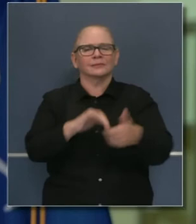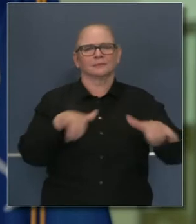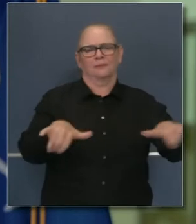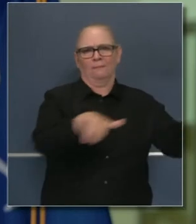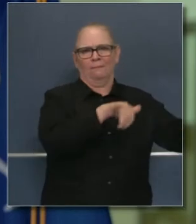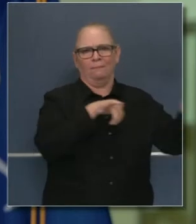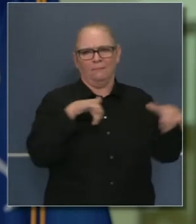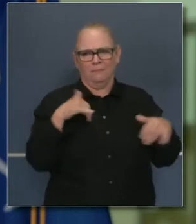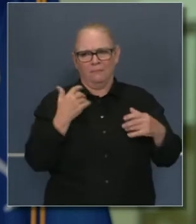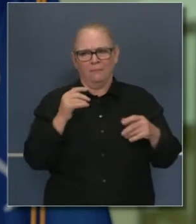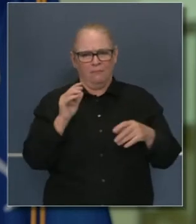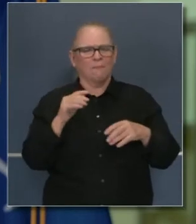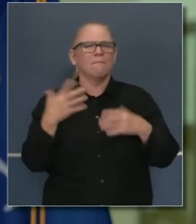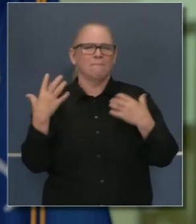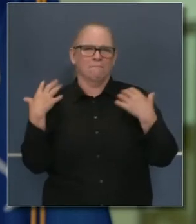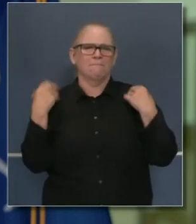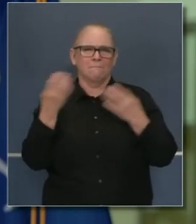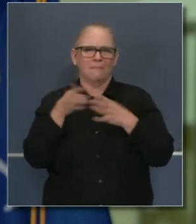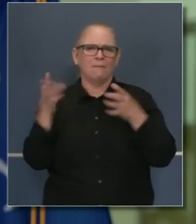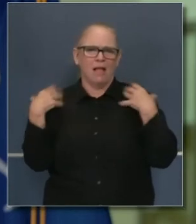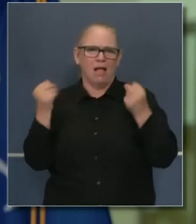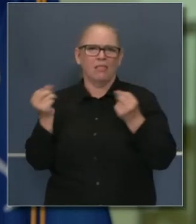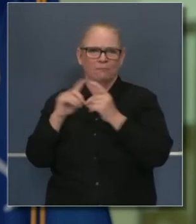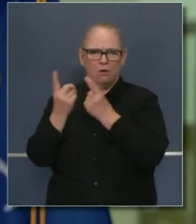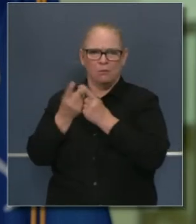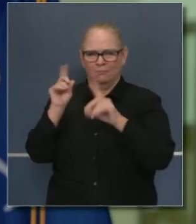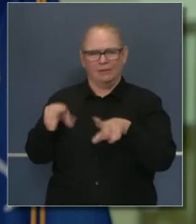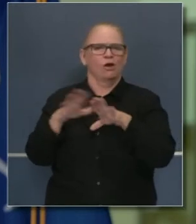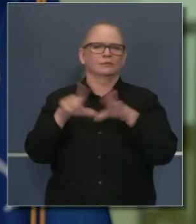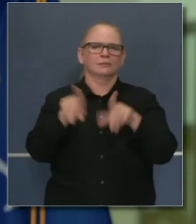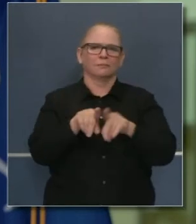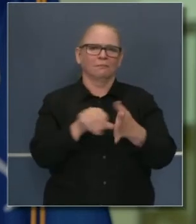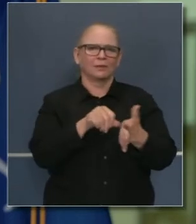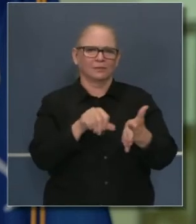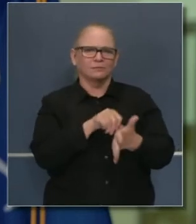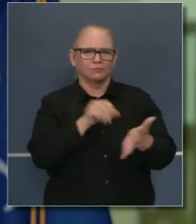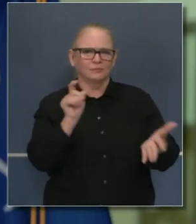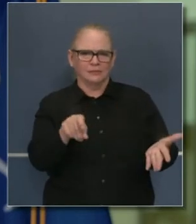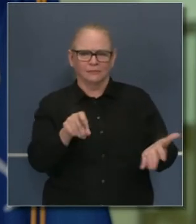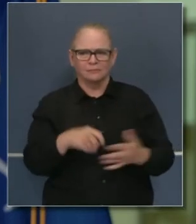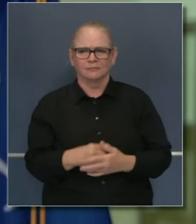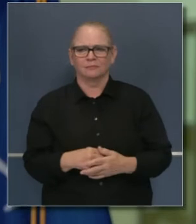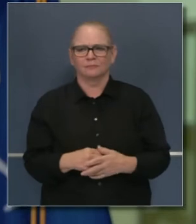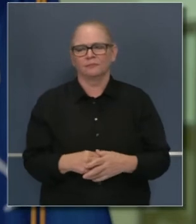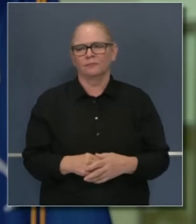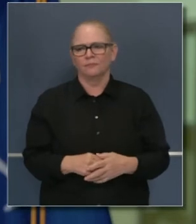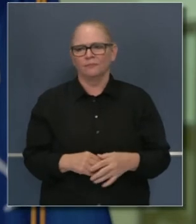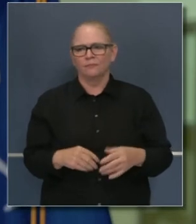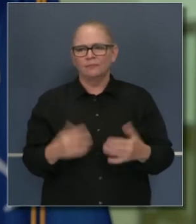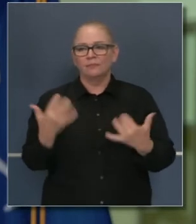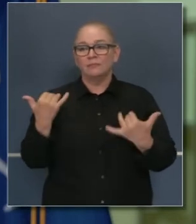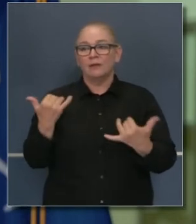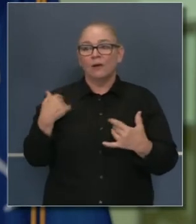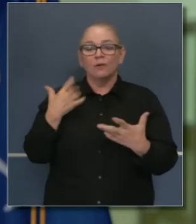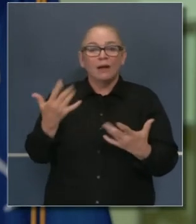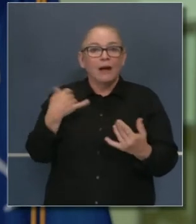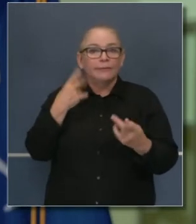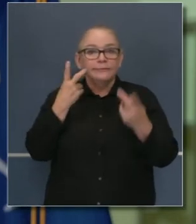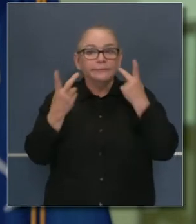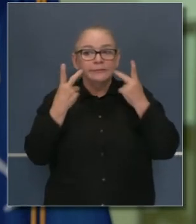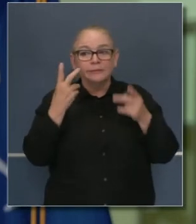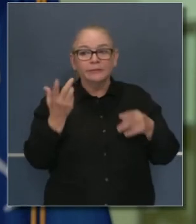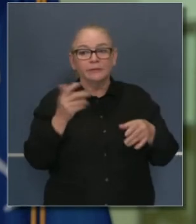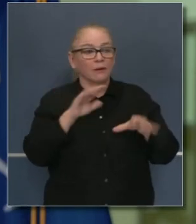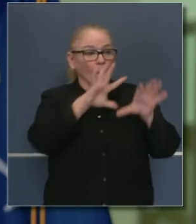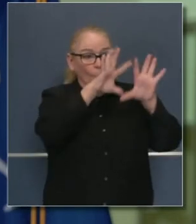salud locales, pero con el reconocimiento y la comprensión de que nosotros hoy, basado en lo que hemos visto en el resto del